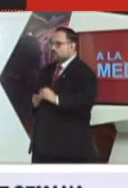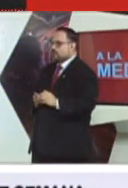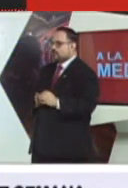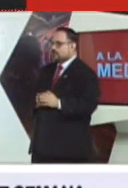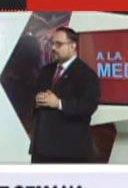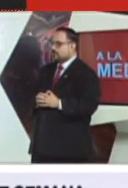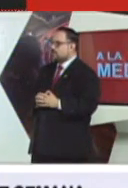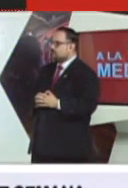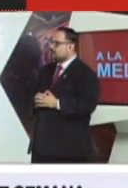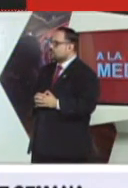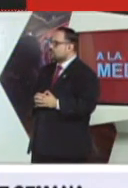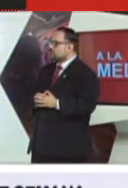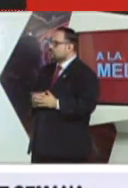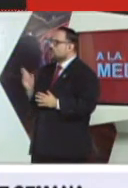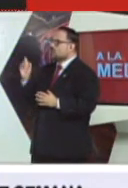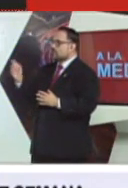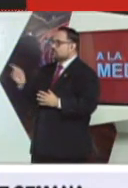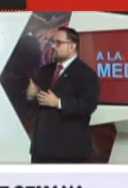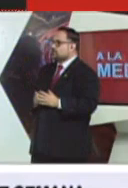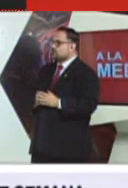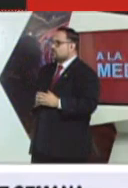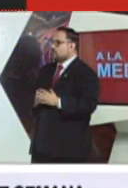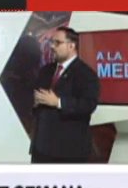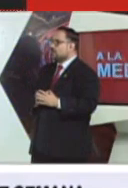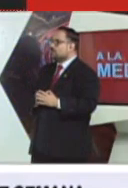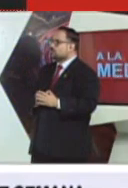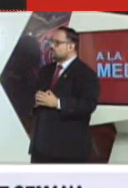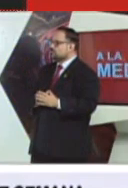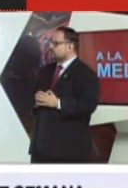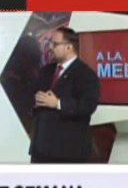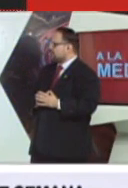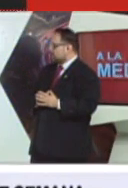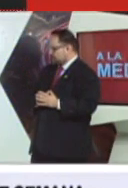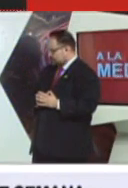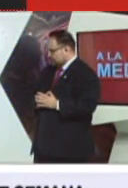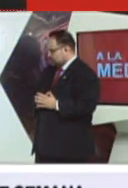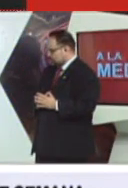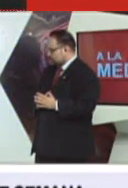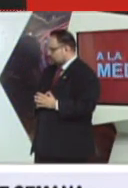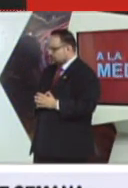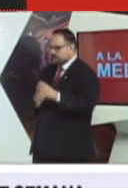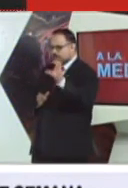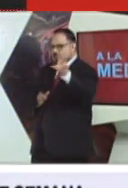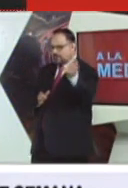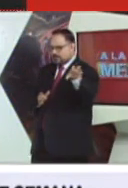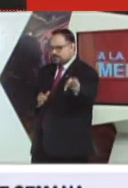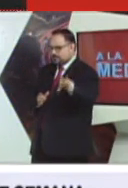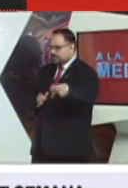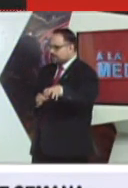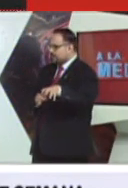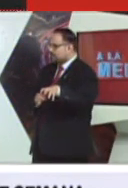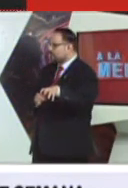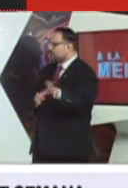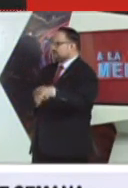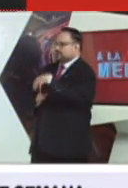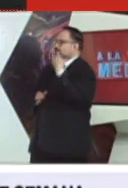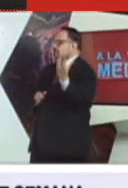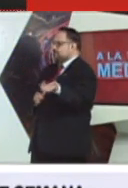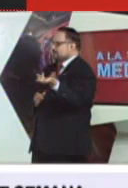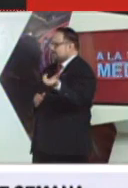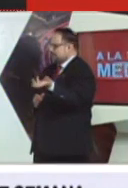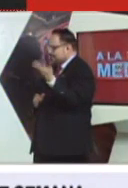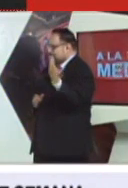durante el día sábado y domingo, eso sí, ojalá esto no sea el catalizador, como tú dices, para hacer pequeñas reuniones,